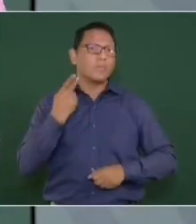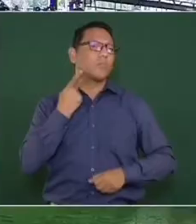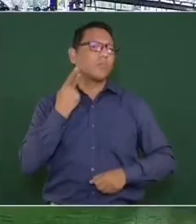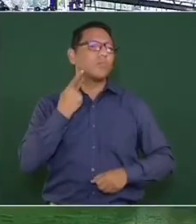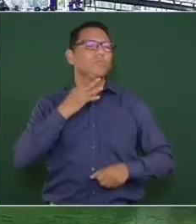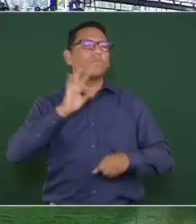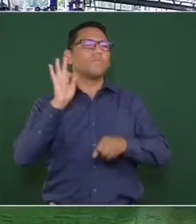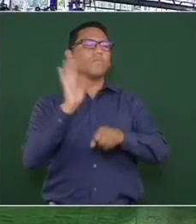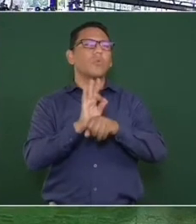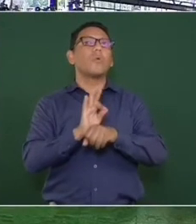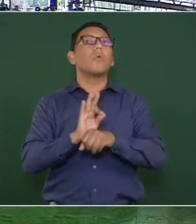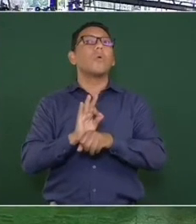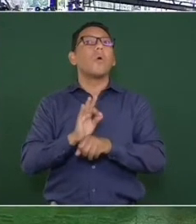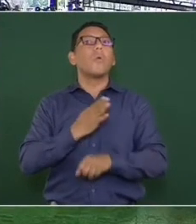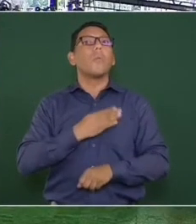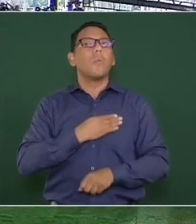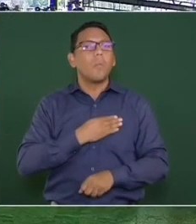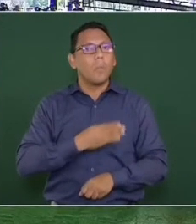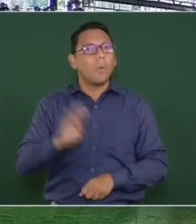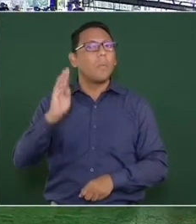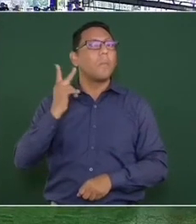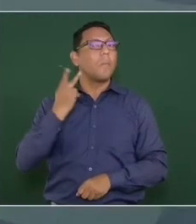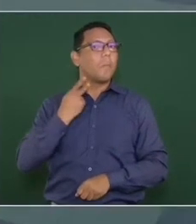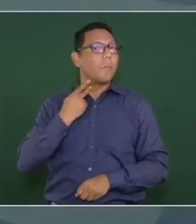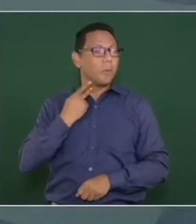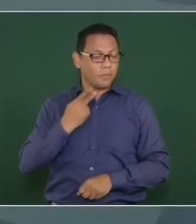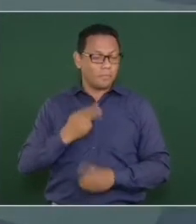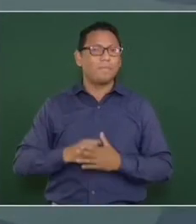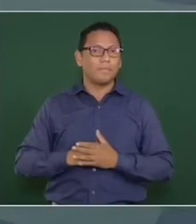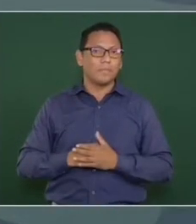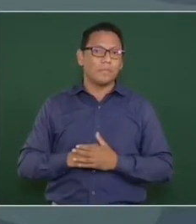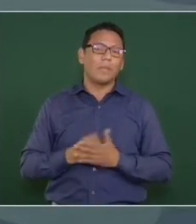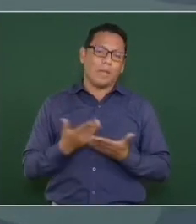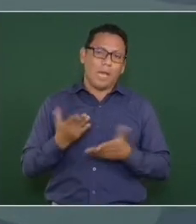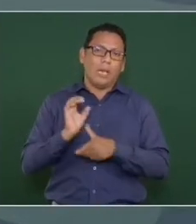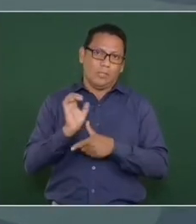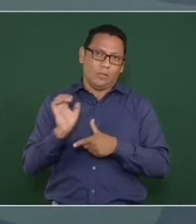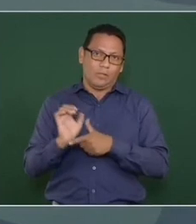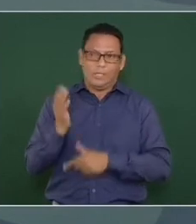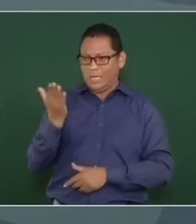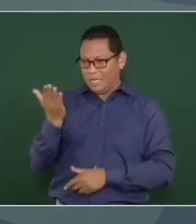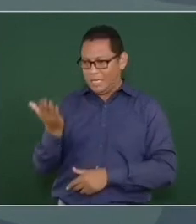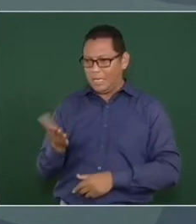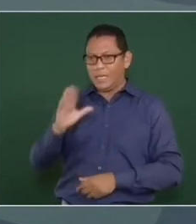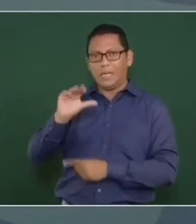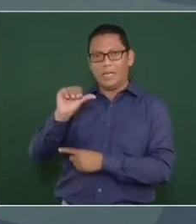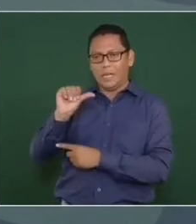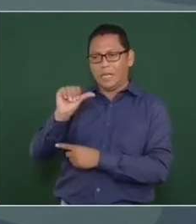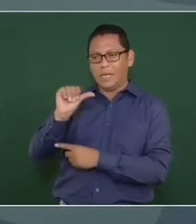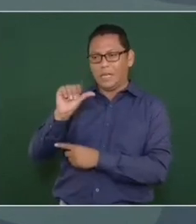y para ser un buen político. Entonces, Adán cumple